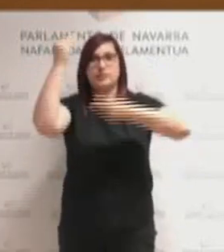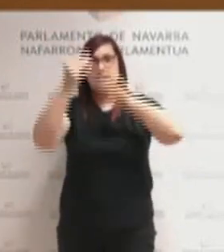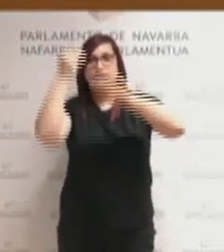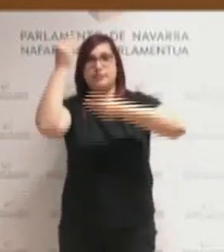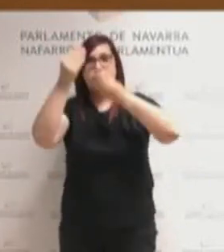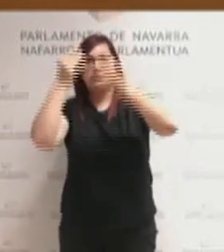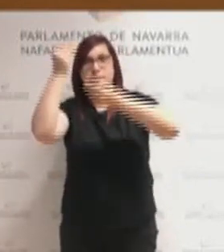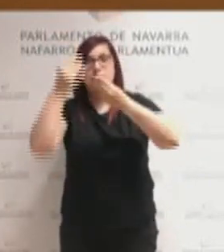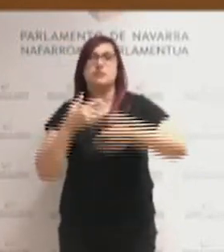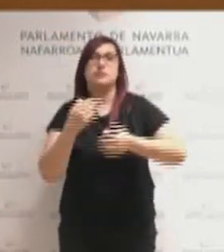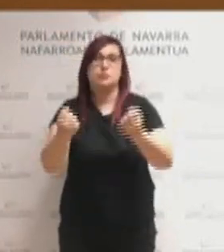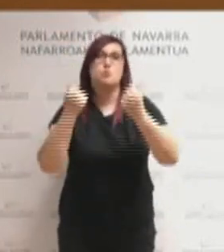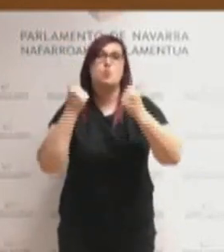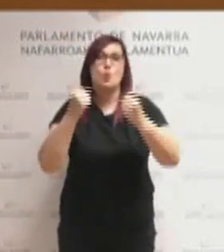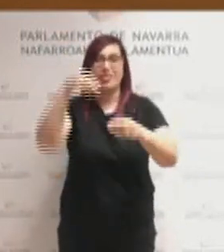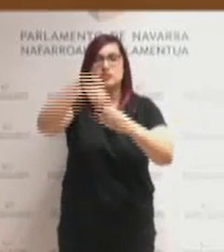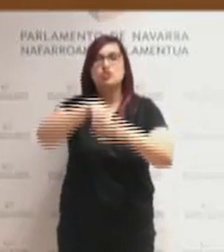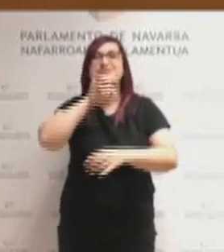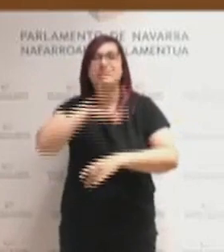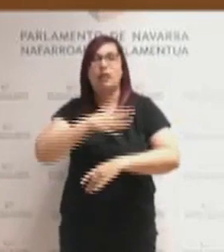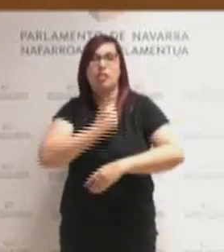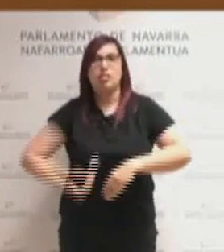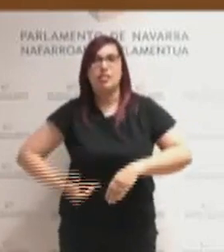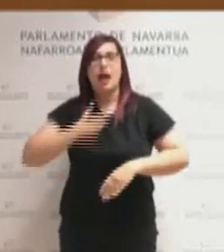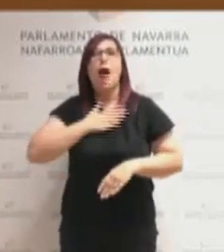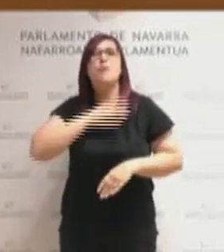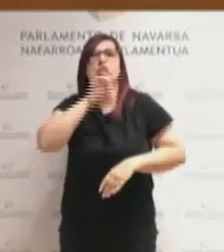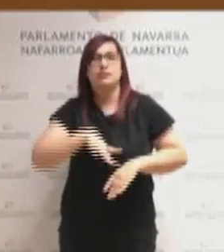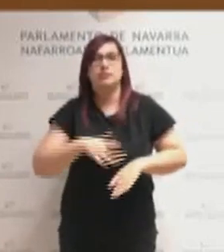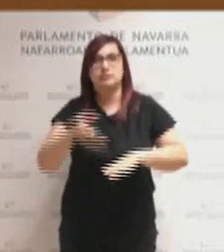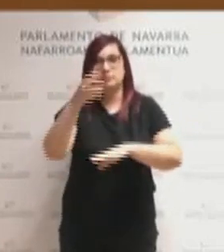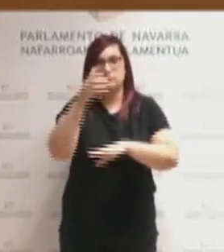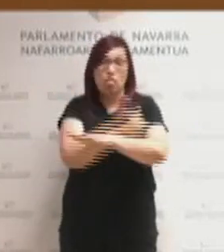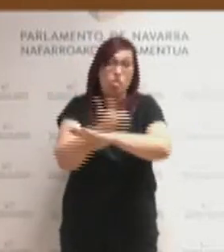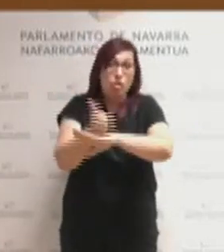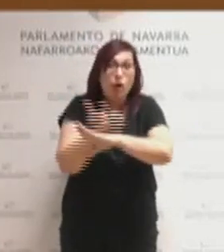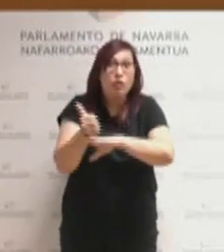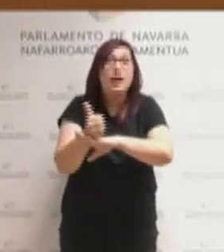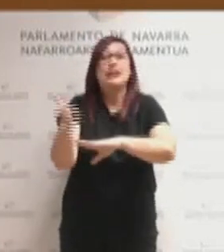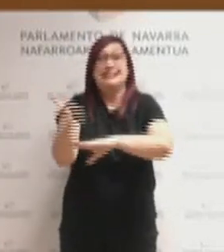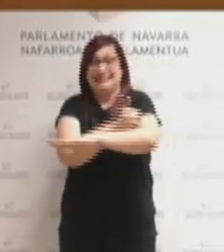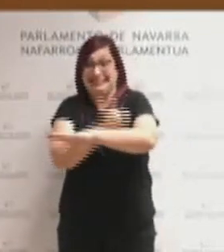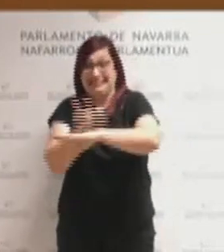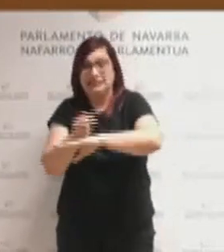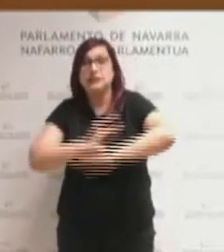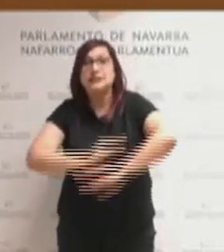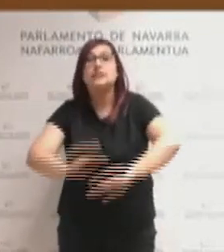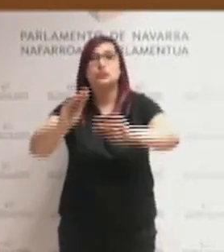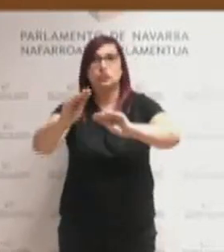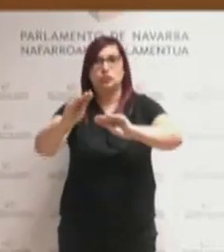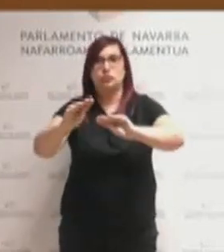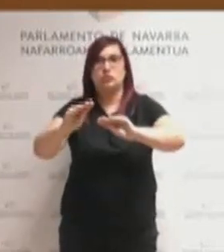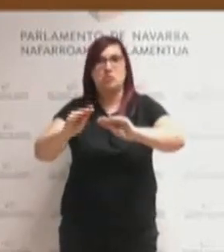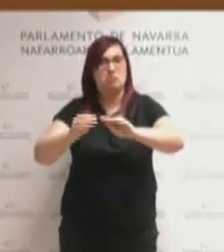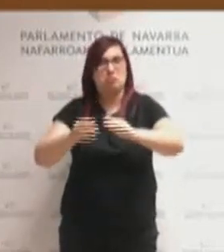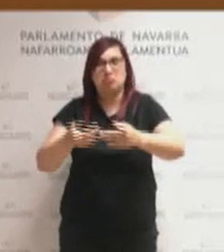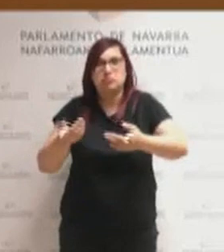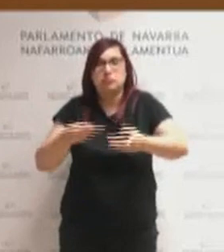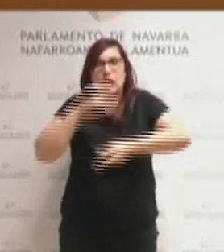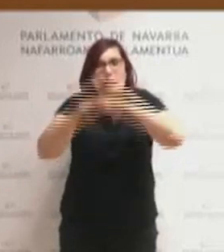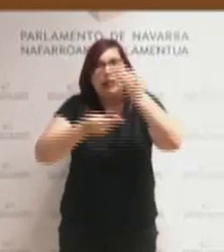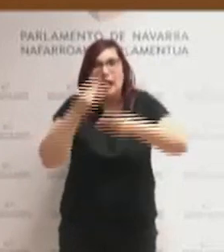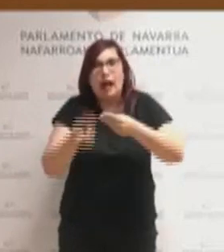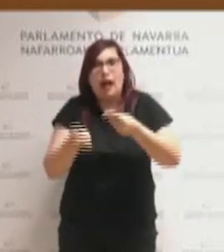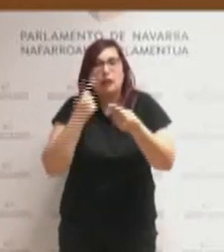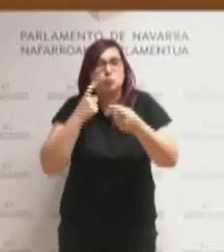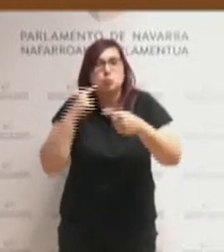pueblo, seguimos pensando que la ciudadanía con sus actos cotidianos puede marcar no solo tendencias,